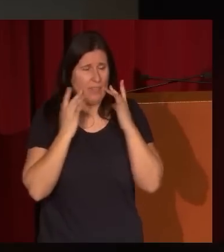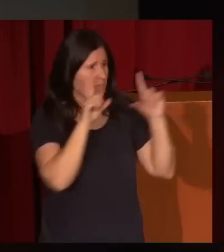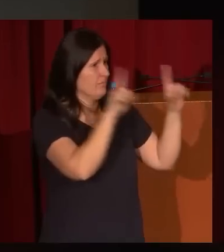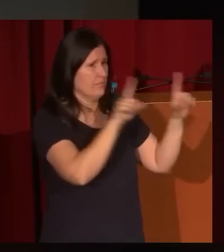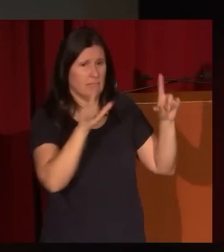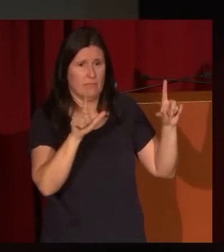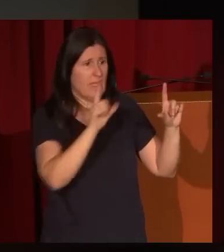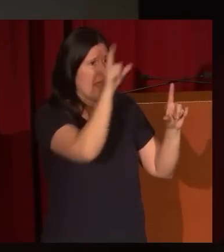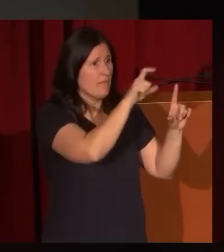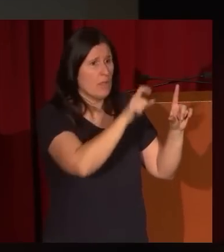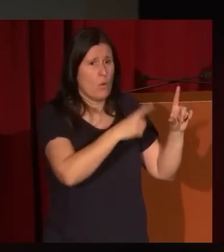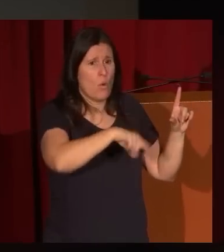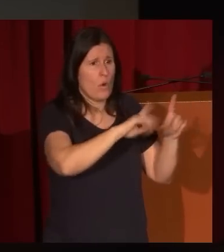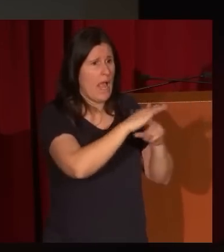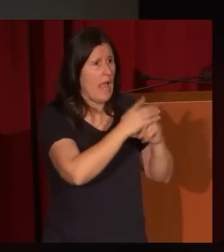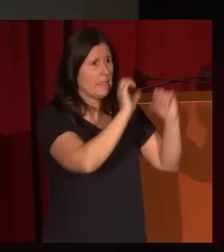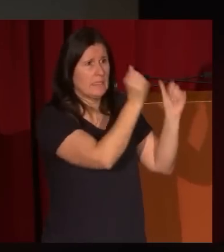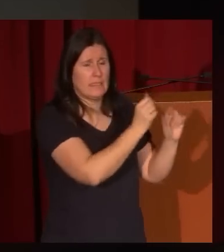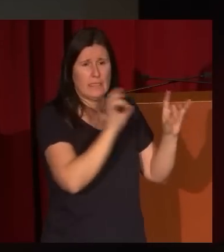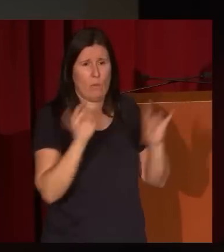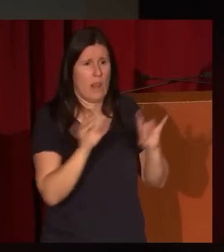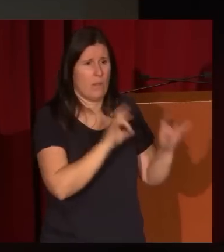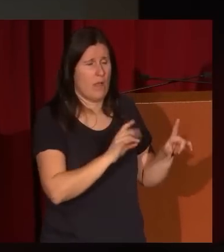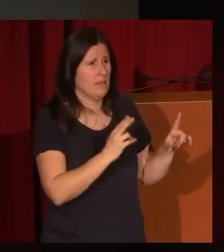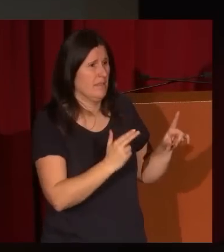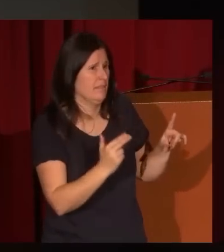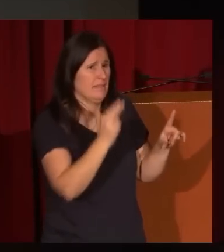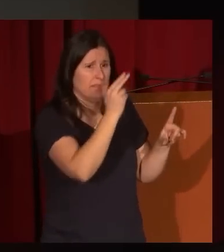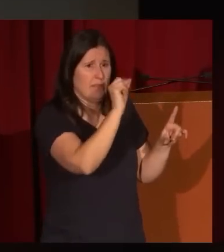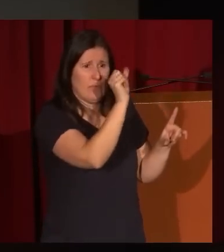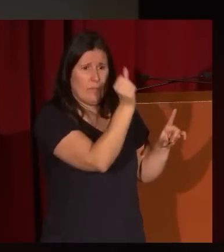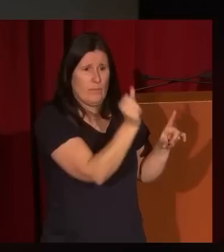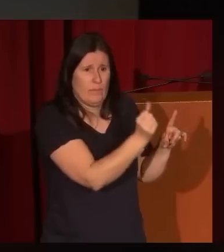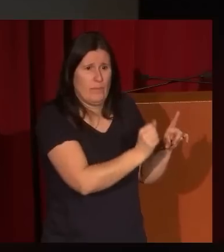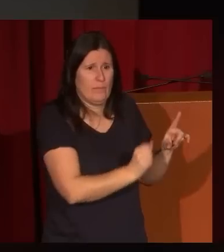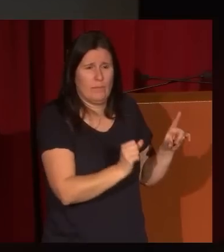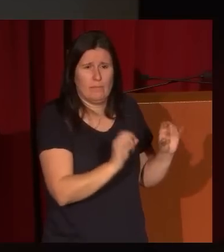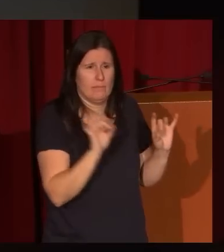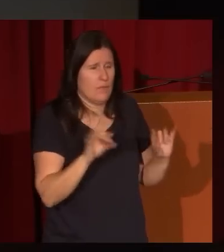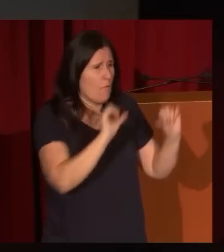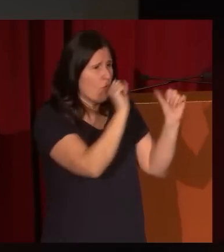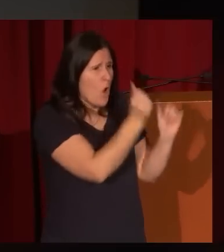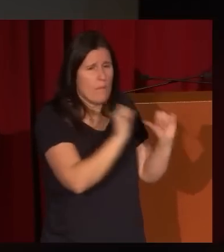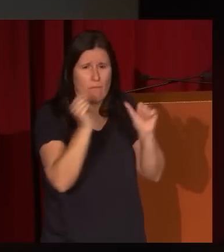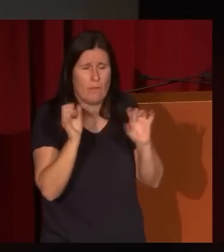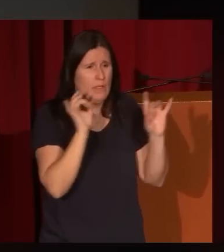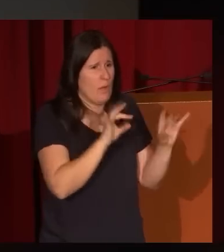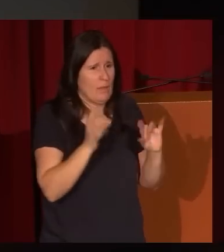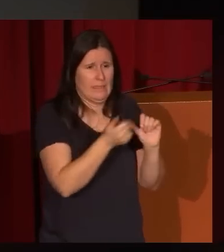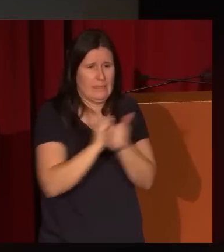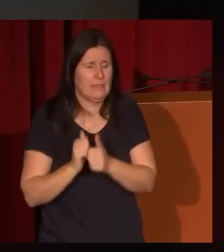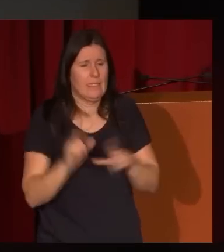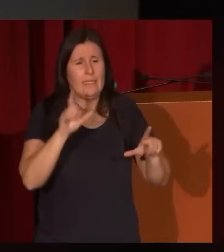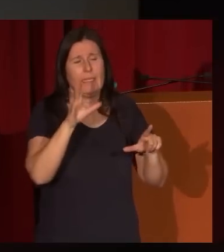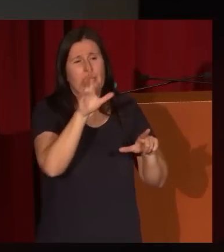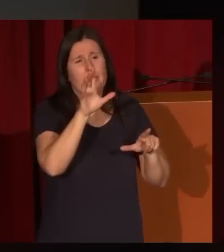mismas figuras y los mismos esquemas y desde luego la misma grafía y el mismo modo de hacer como les digo en los guaches